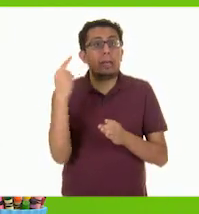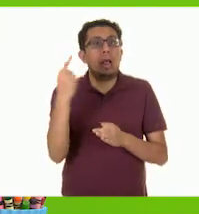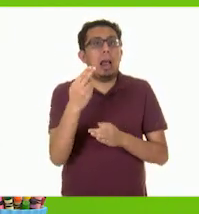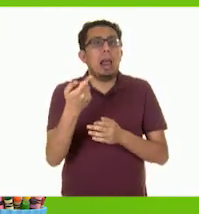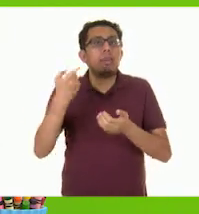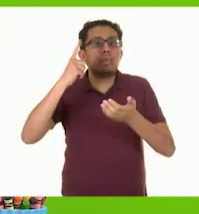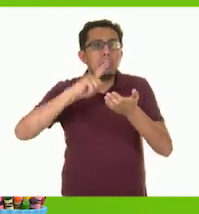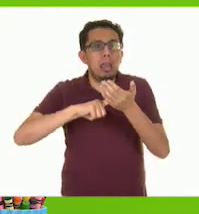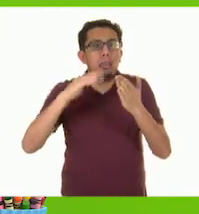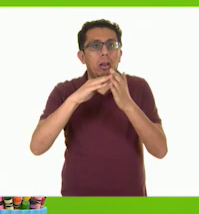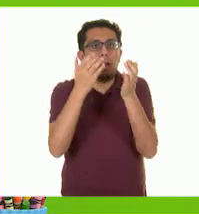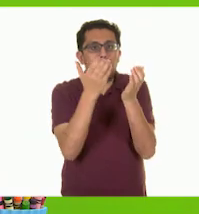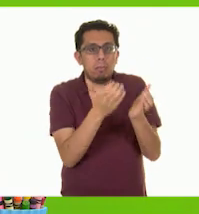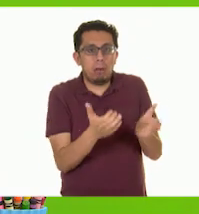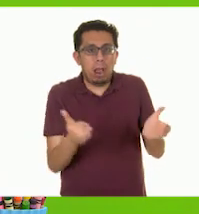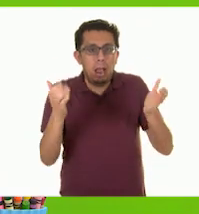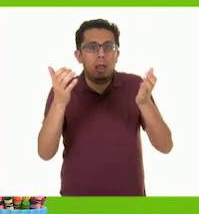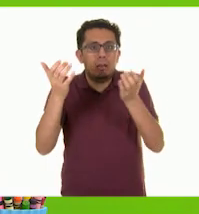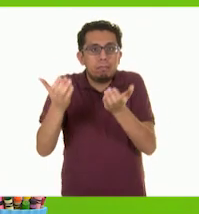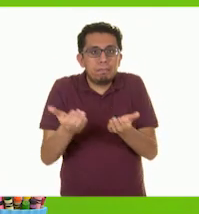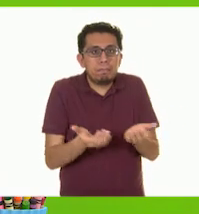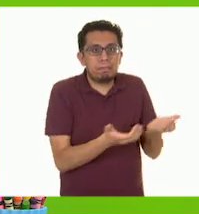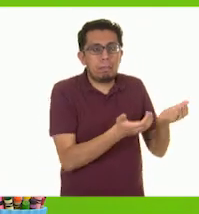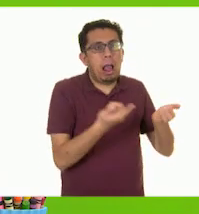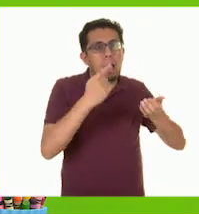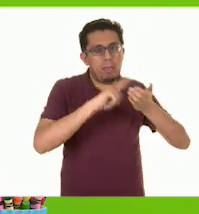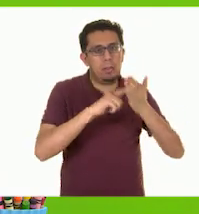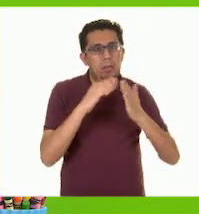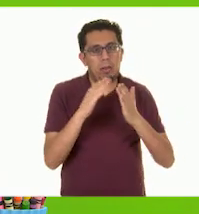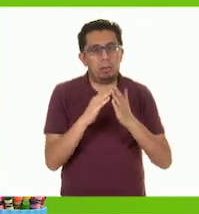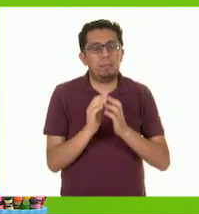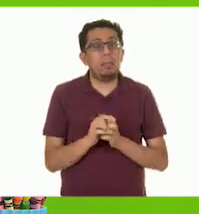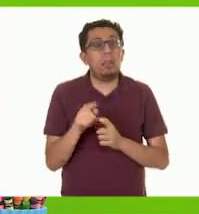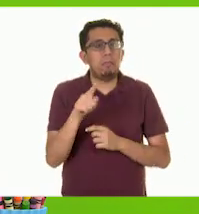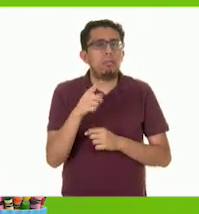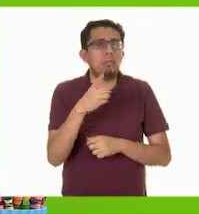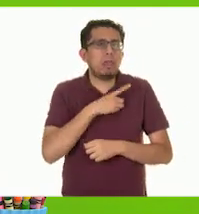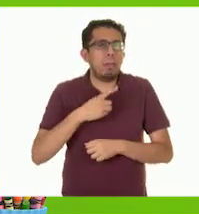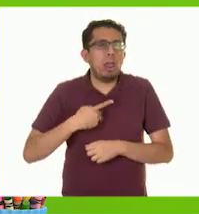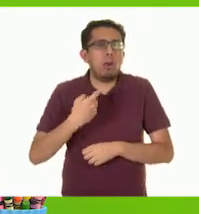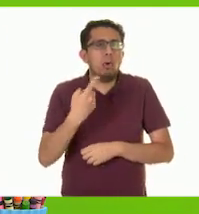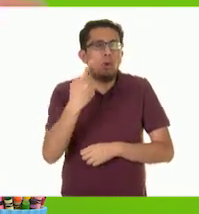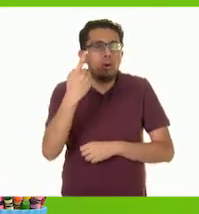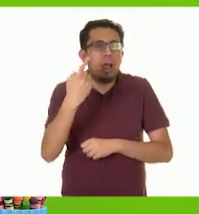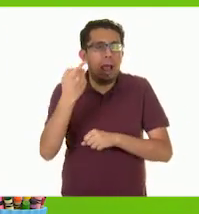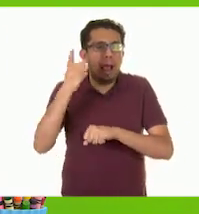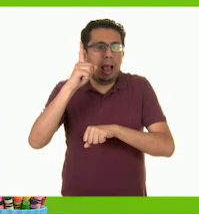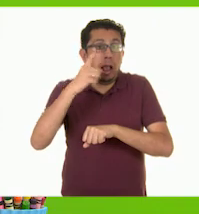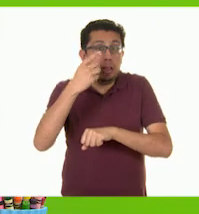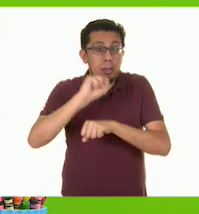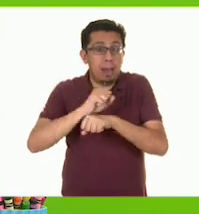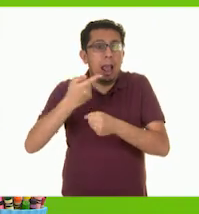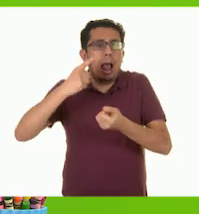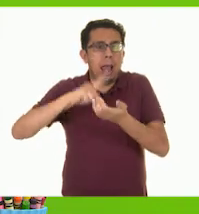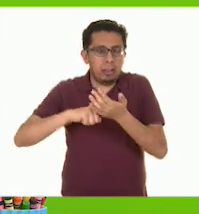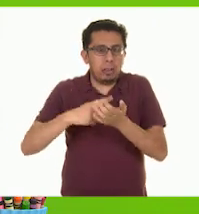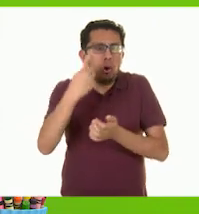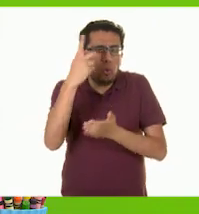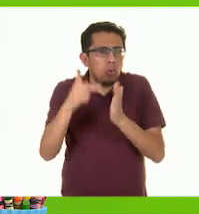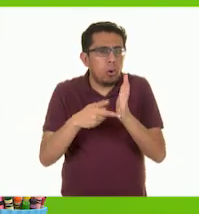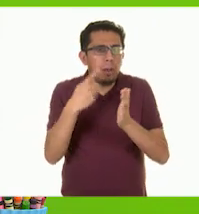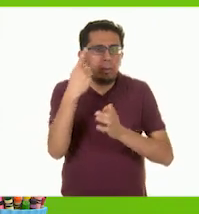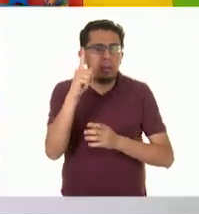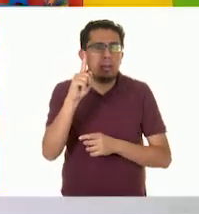interior de la casa. Se riega una vez a la semana con mayor frecuencia en las épocas de calor.